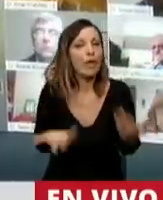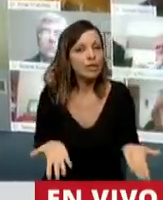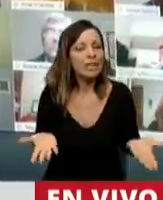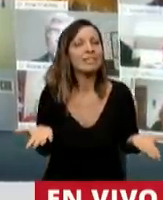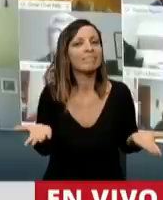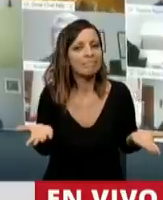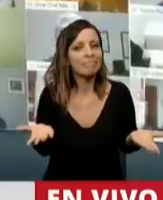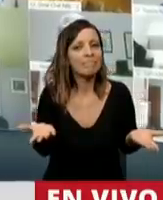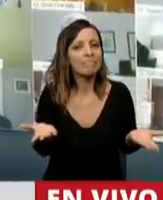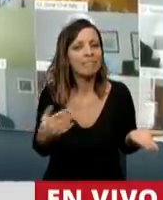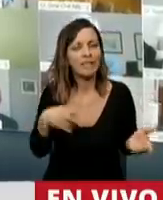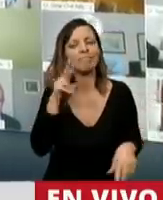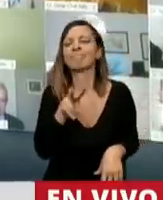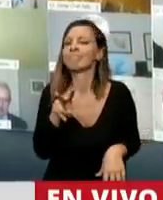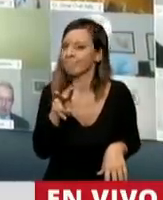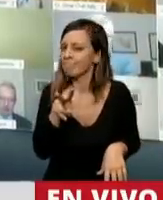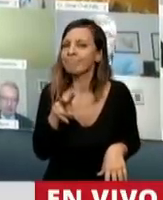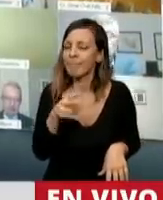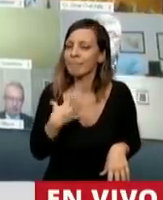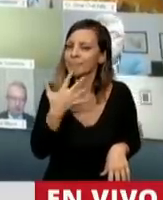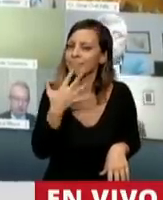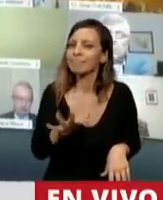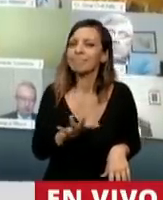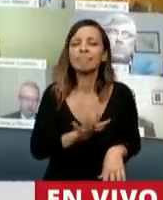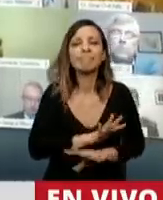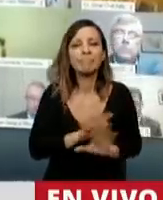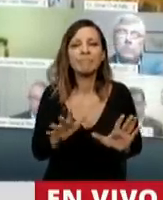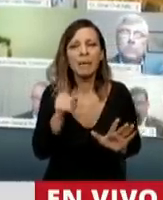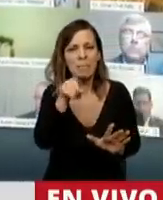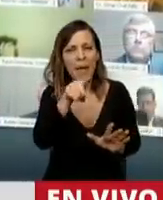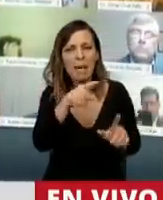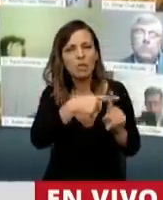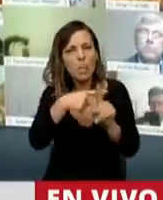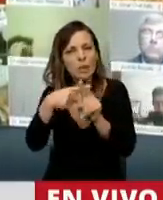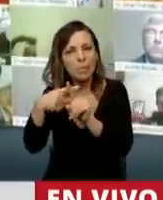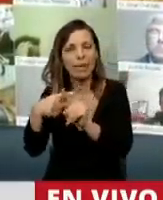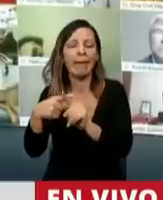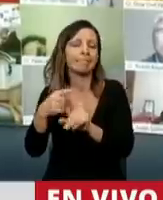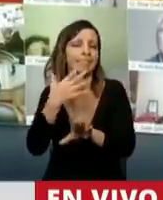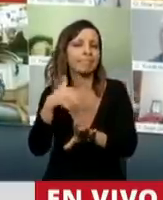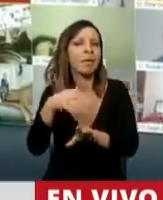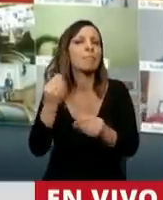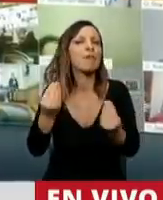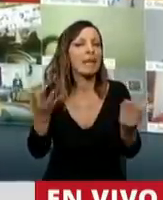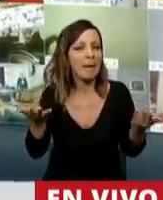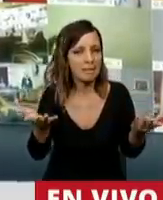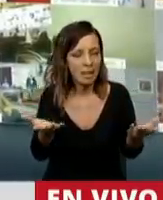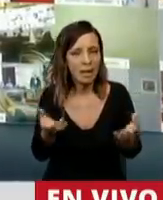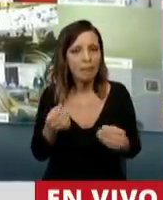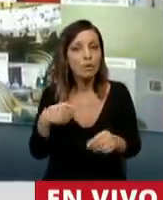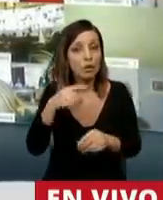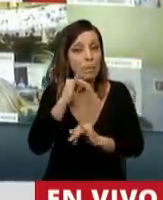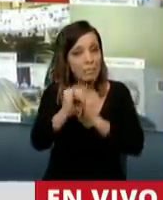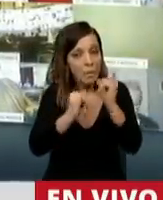Entonces, lo que uno termina de ver en todas estas cosas es por qué suceden. Y yo voy a recordar,